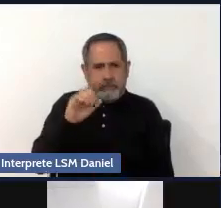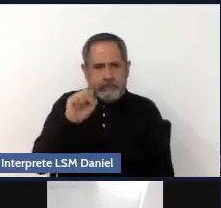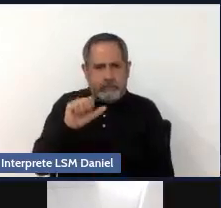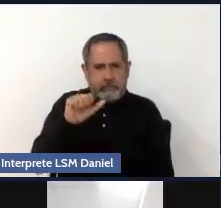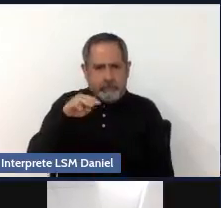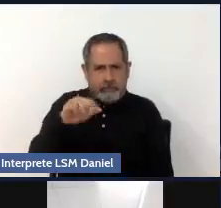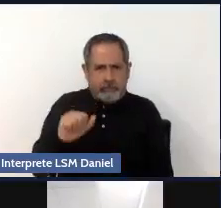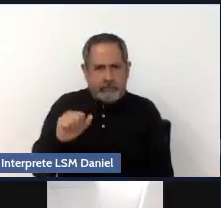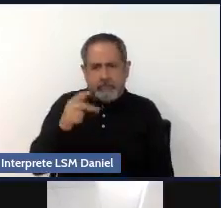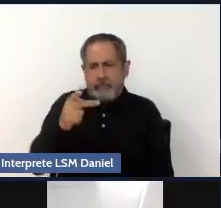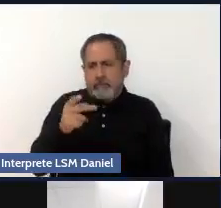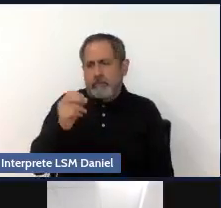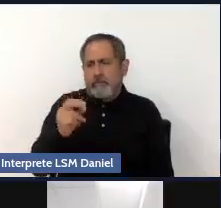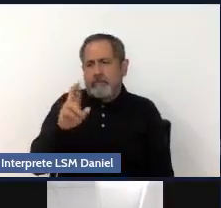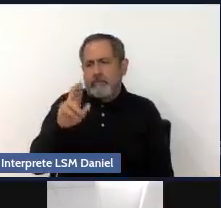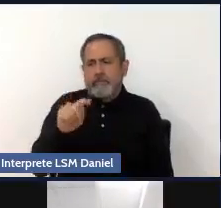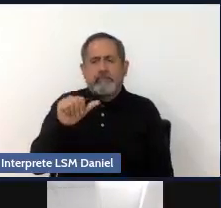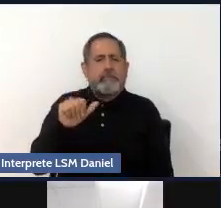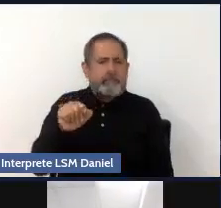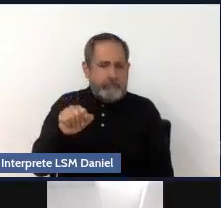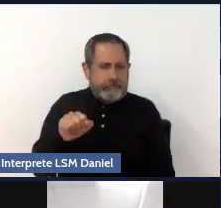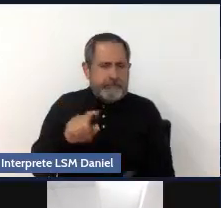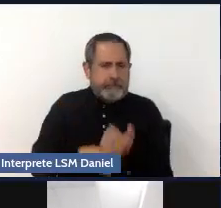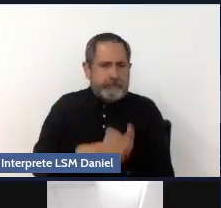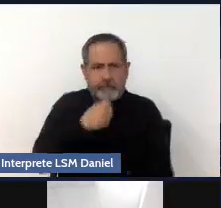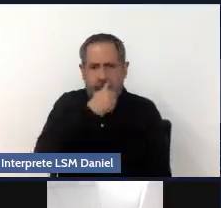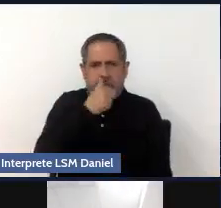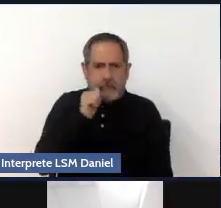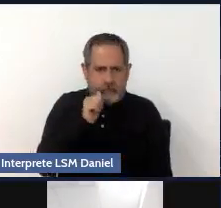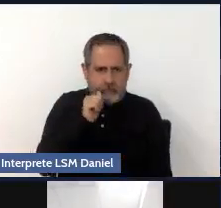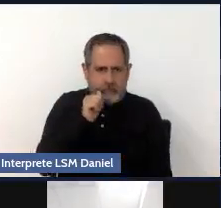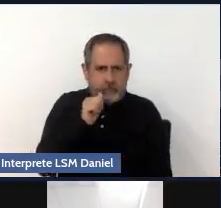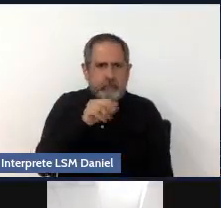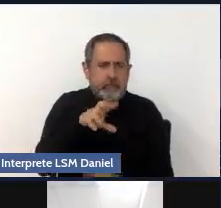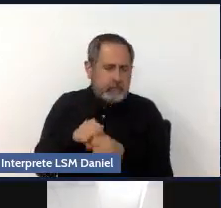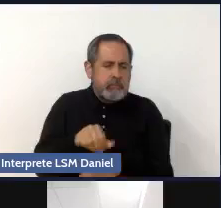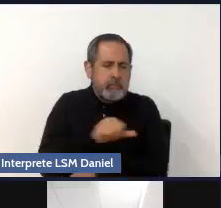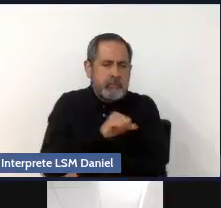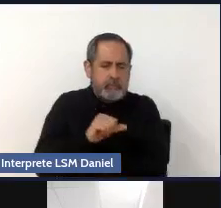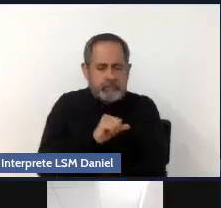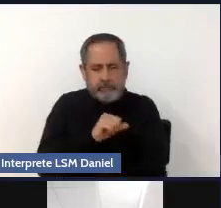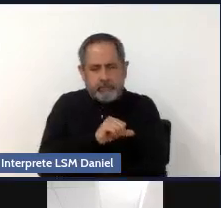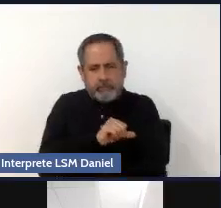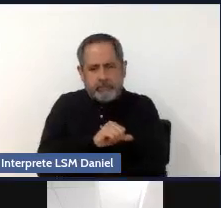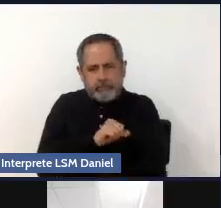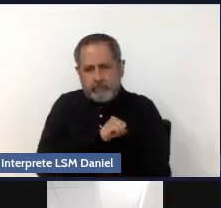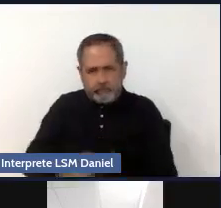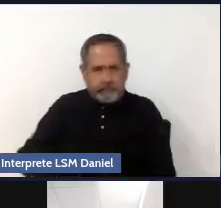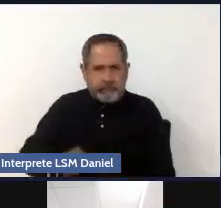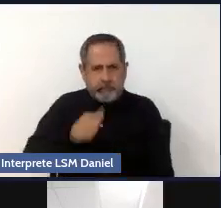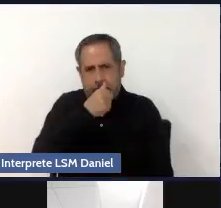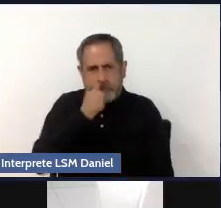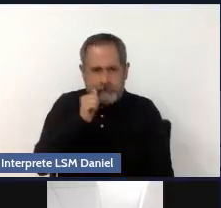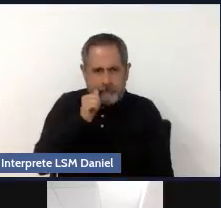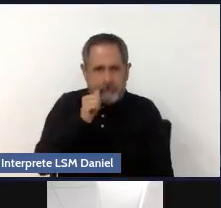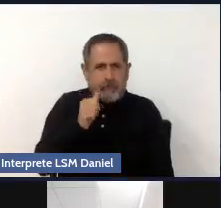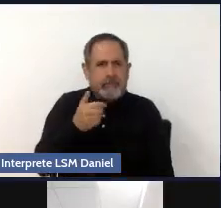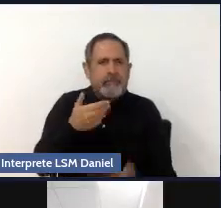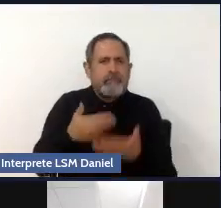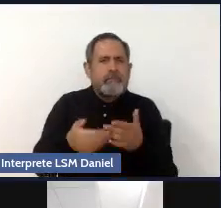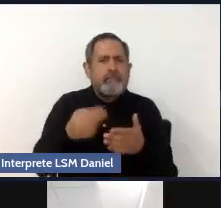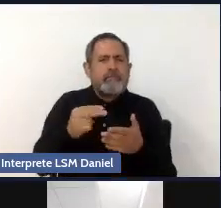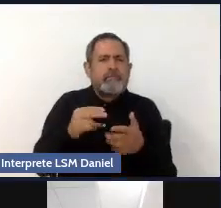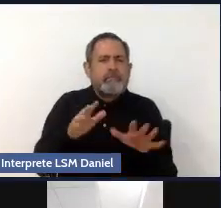estamos en la jurisdicción Benito Juárez, justamente. Entonces, pues, ahora los Secosama, cambiamos de nombre de